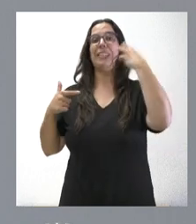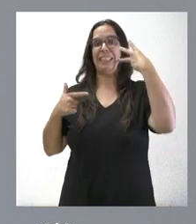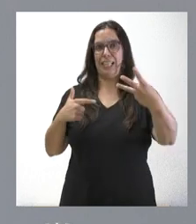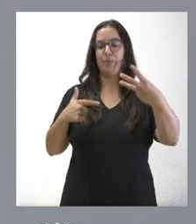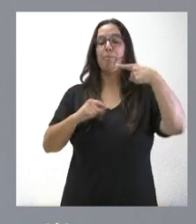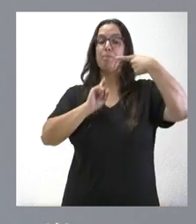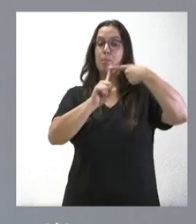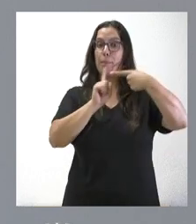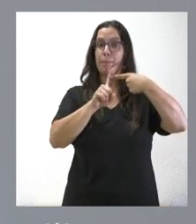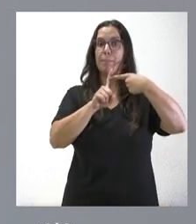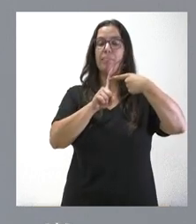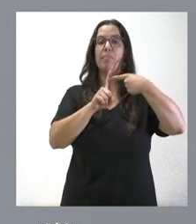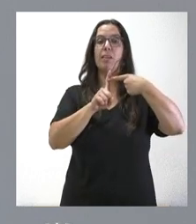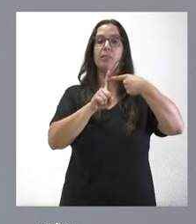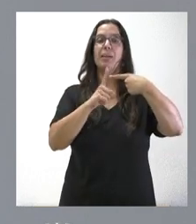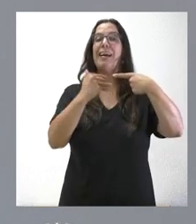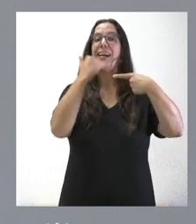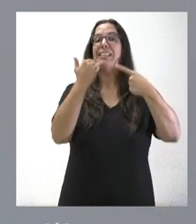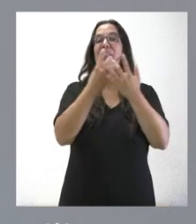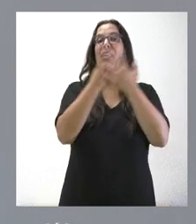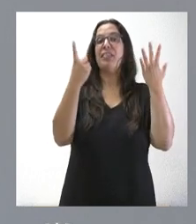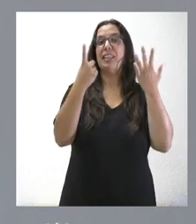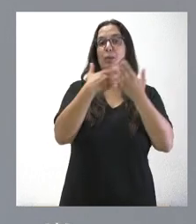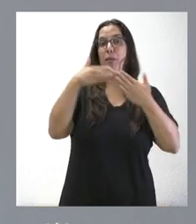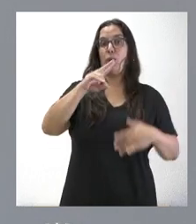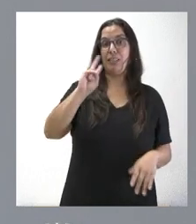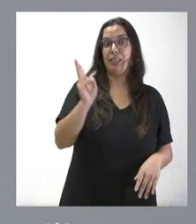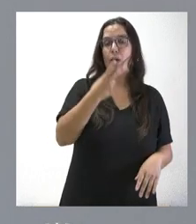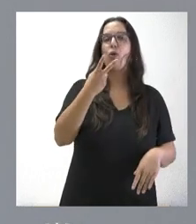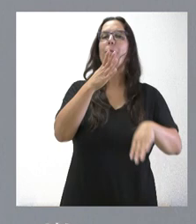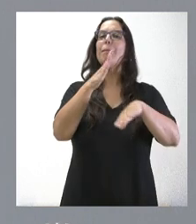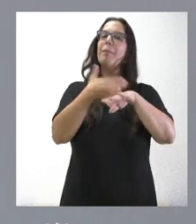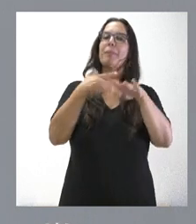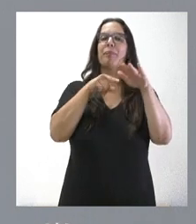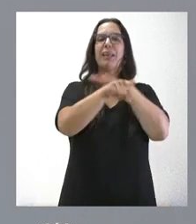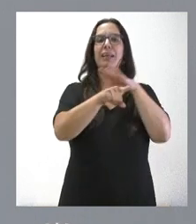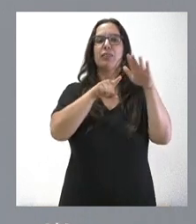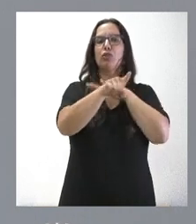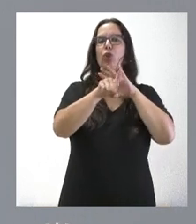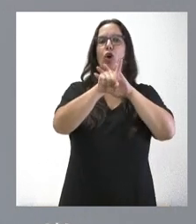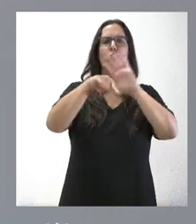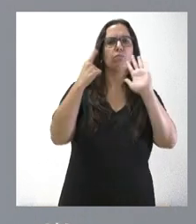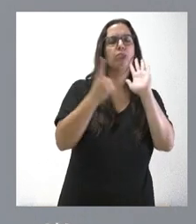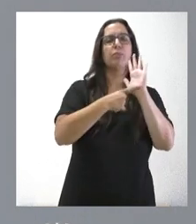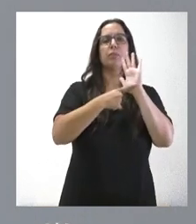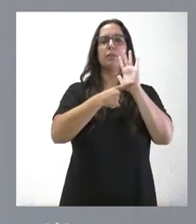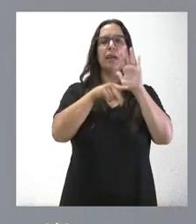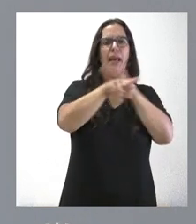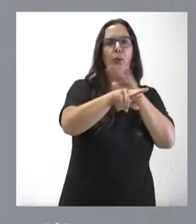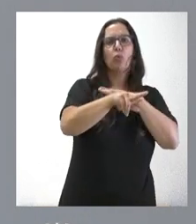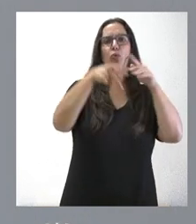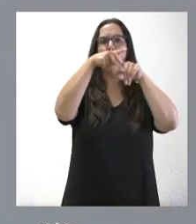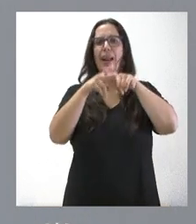un primer bloque de casi 16 millones de euros para la gestión integral de los equipamientos en los espacios